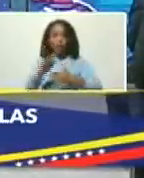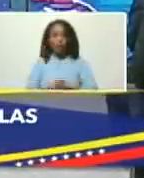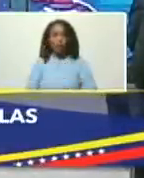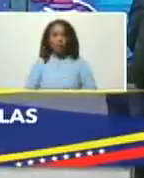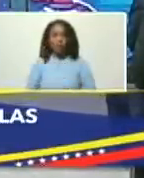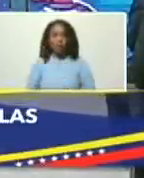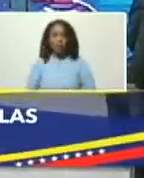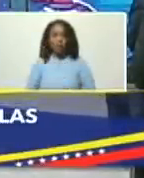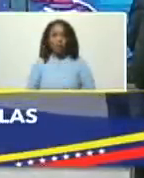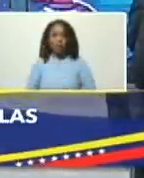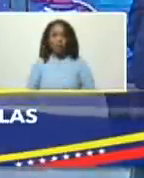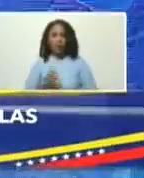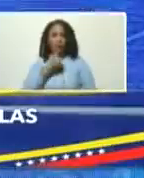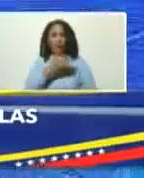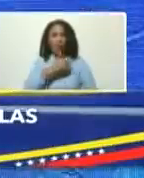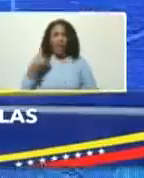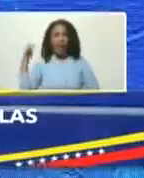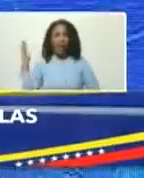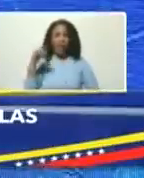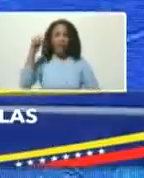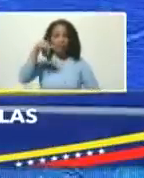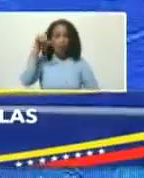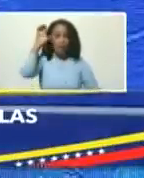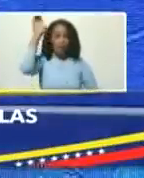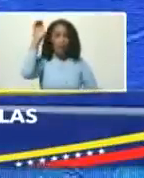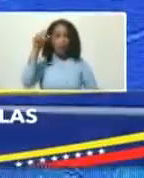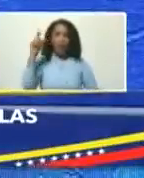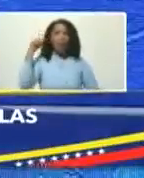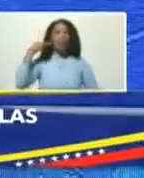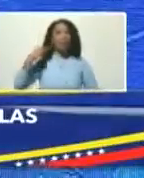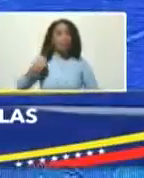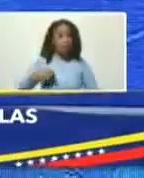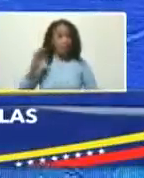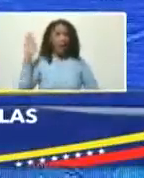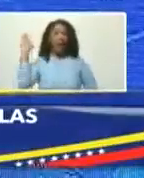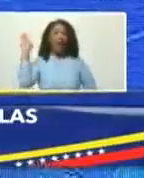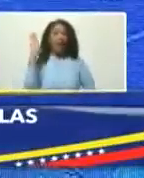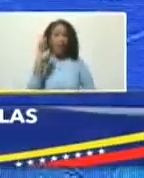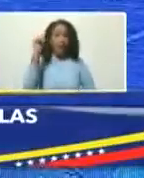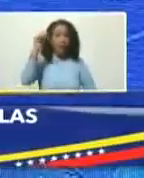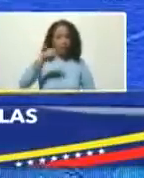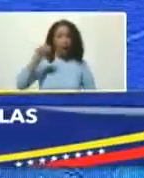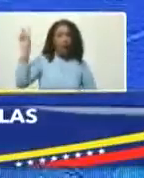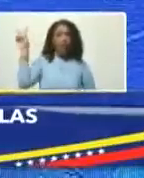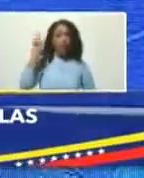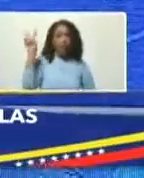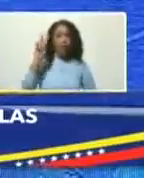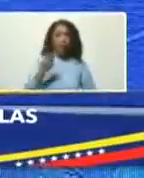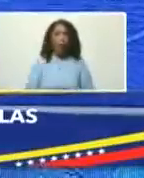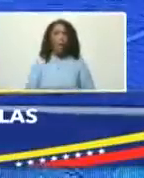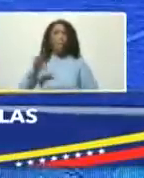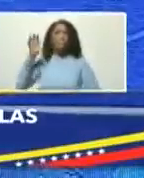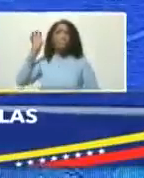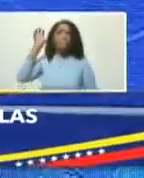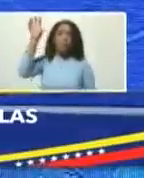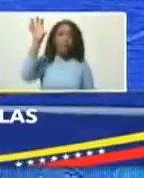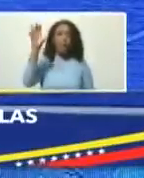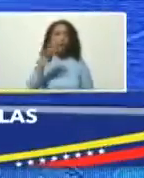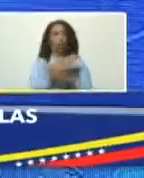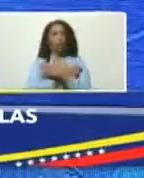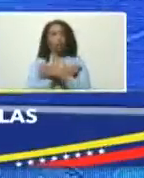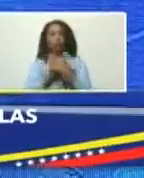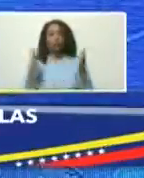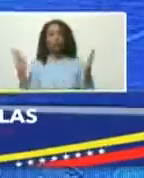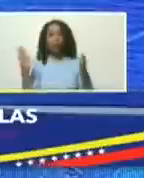así que quien quiera venir a nuestra región tiene que venir a venezuela patria solidaria